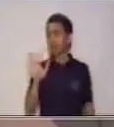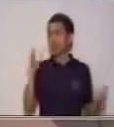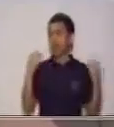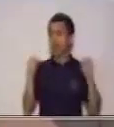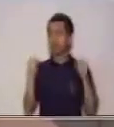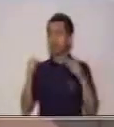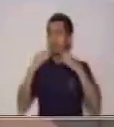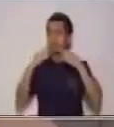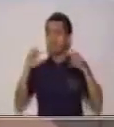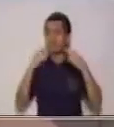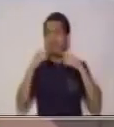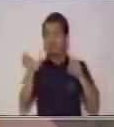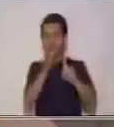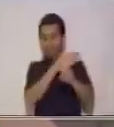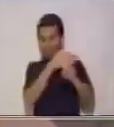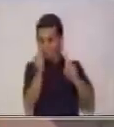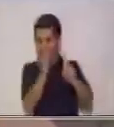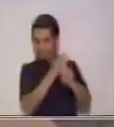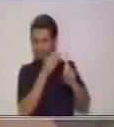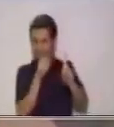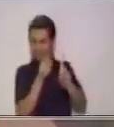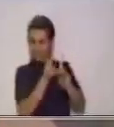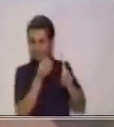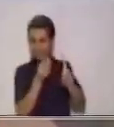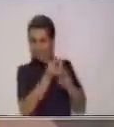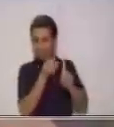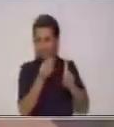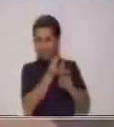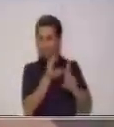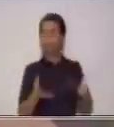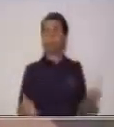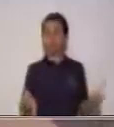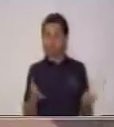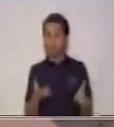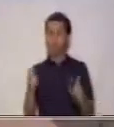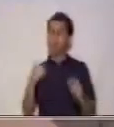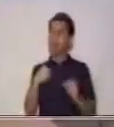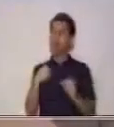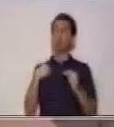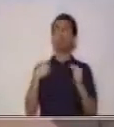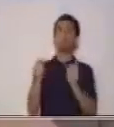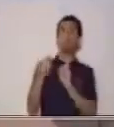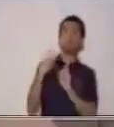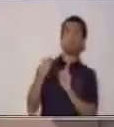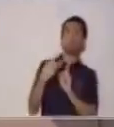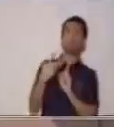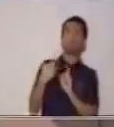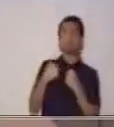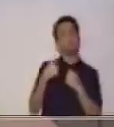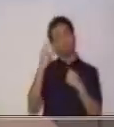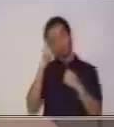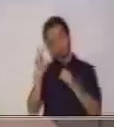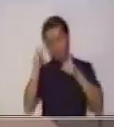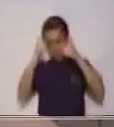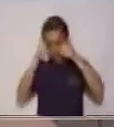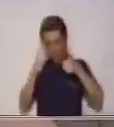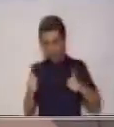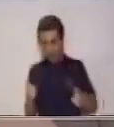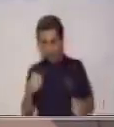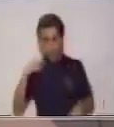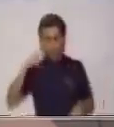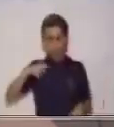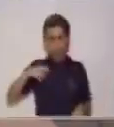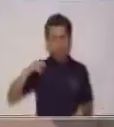ellos va a ser convencerte cuál es, qué te corresponde a ti, analiza si tú necesitas ese servicio o ese